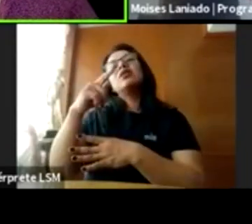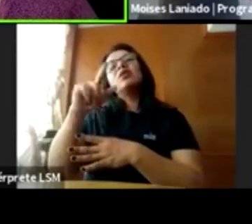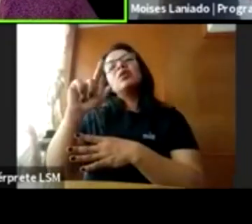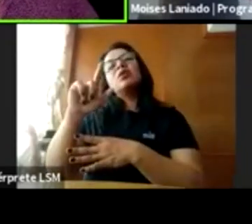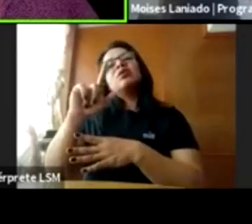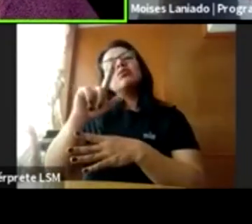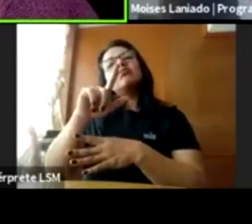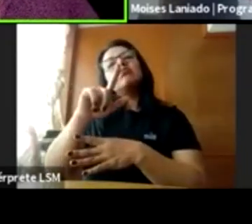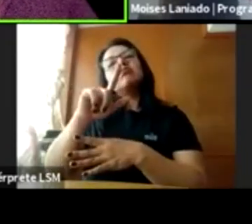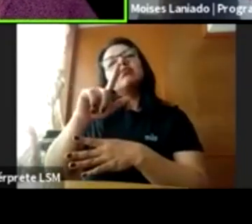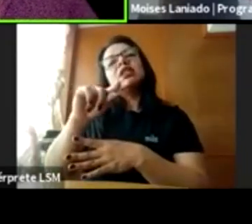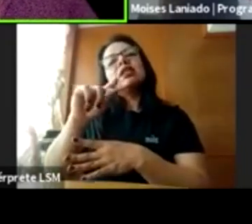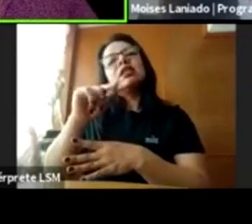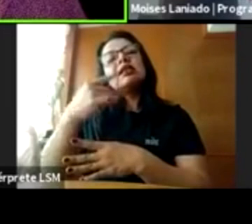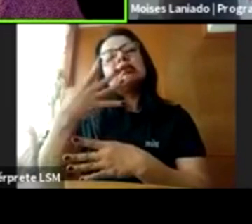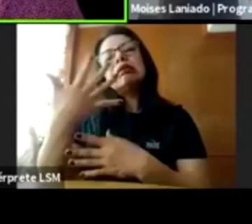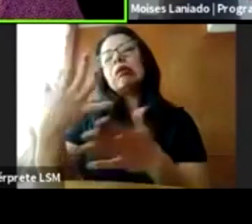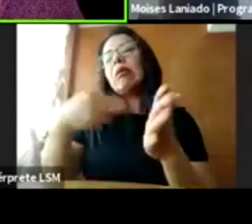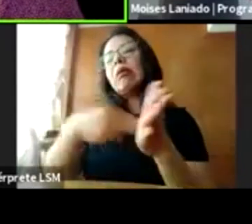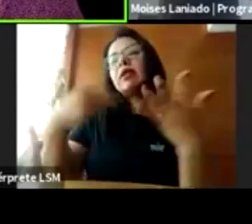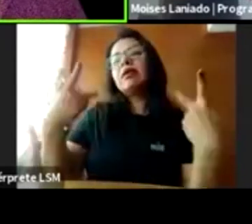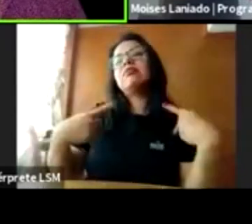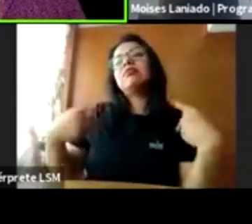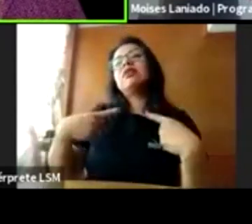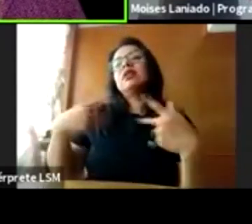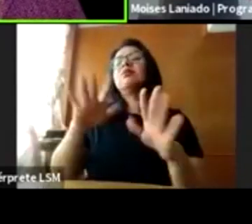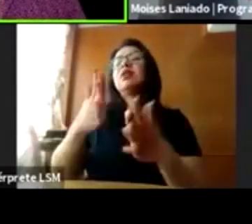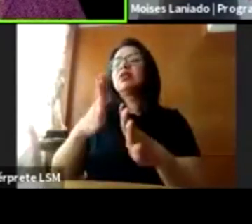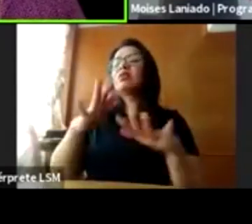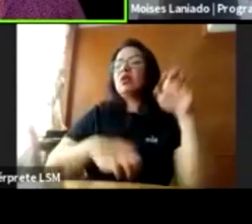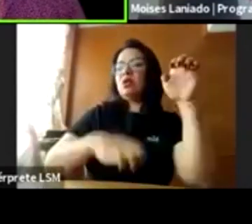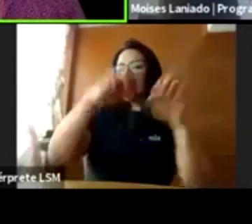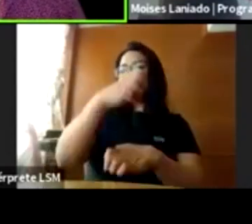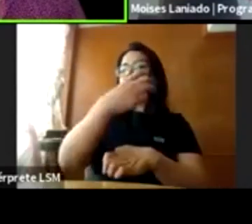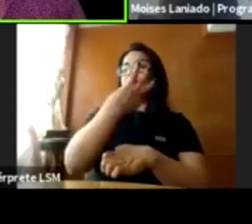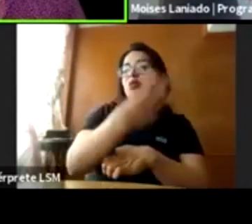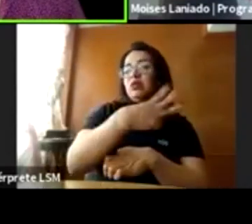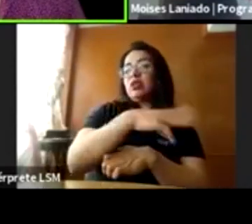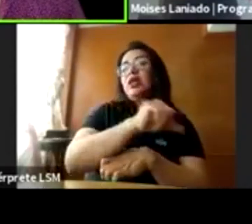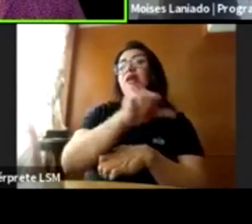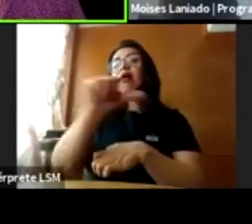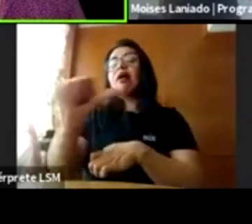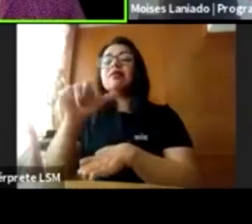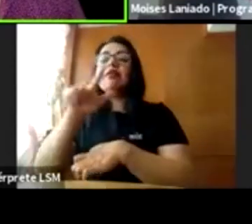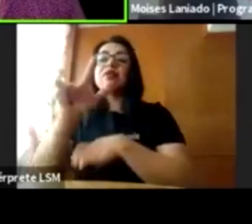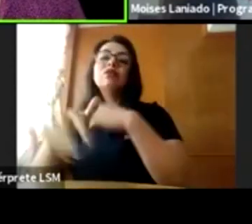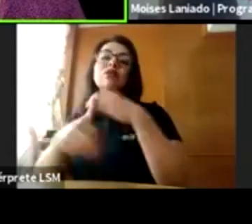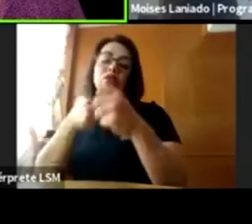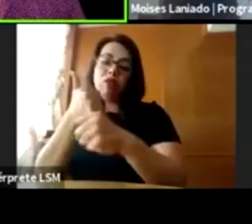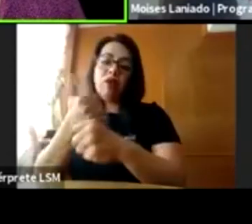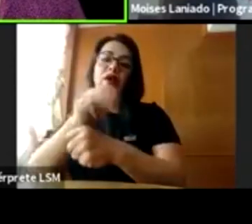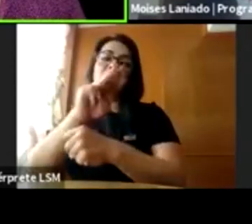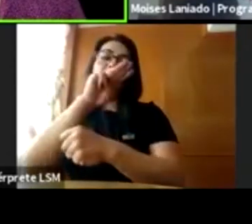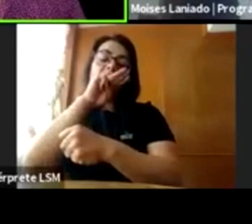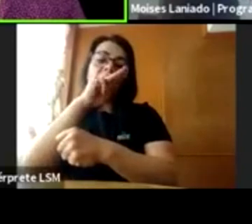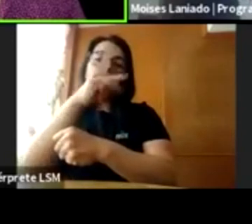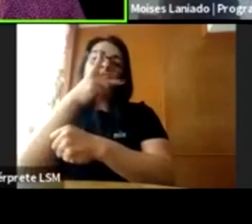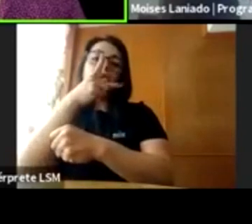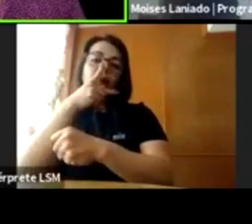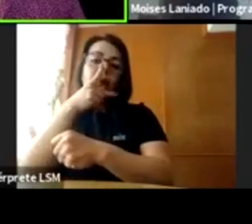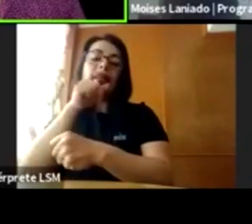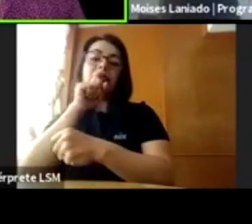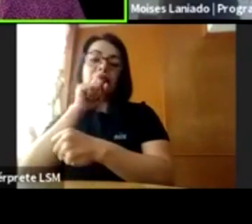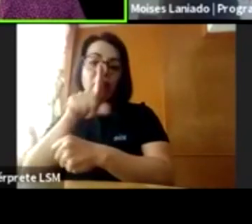nuestros programas abarcan niños desde los 3 hasta los 18 años, sus papás y sus mamás, cuidadores y también docentes.